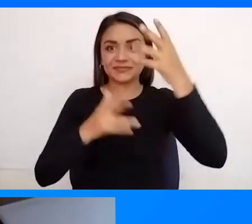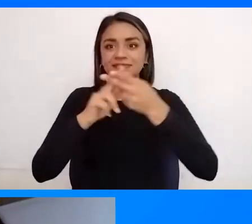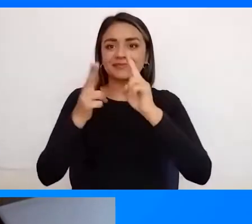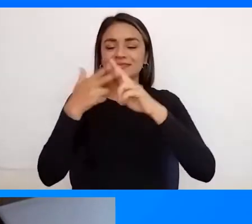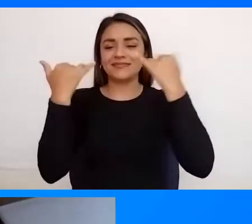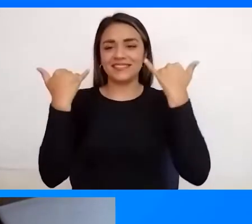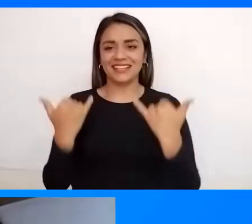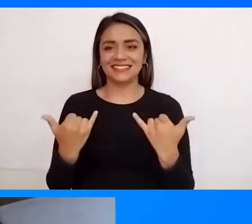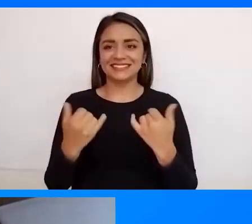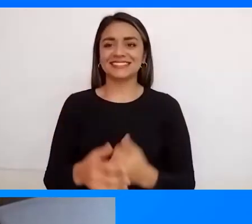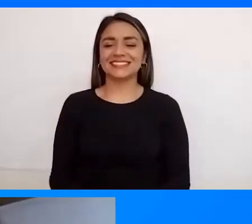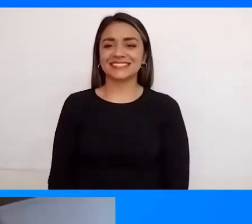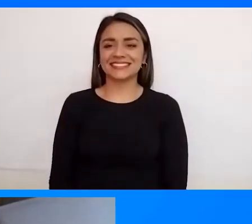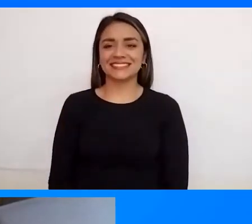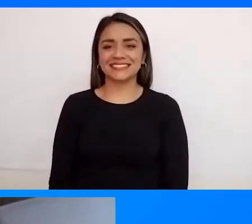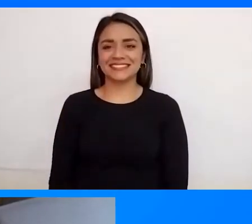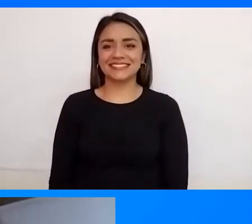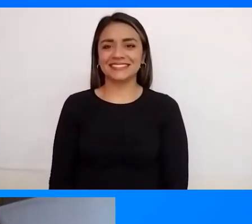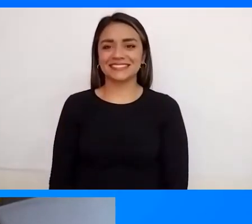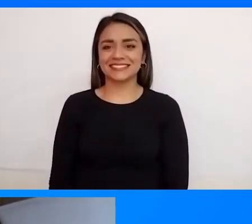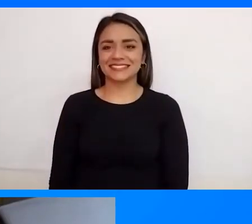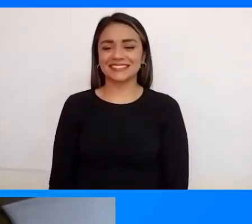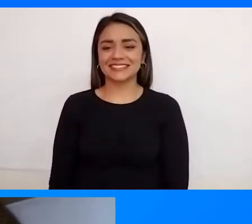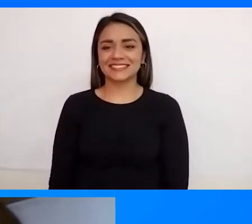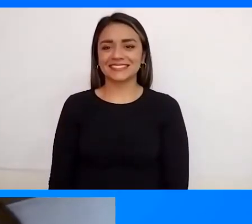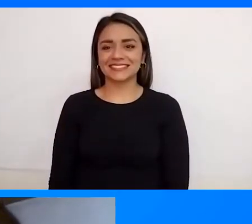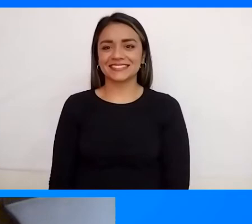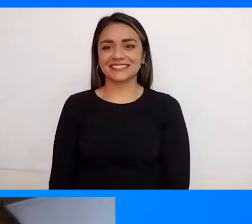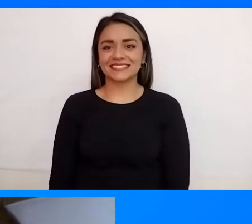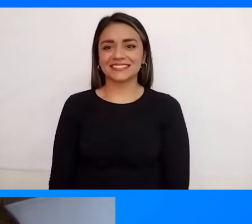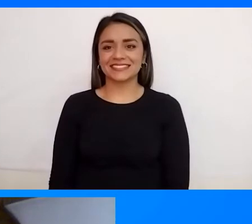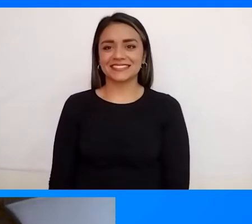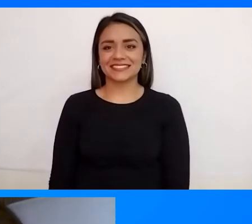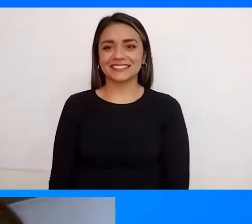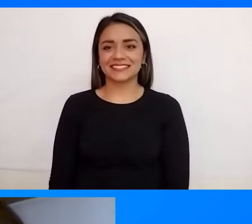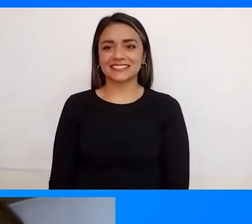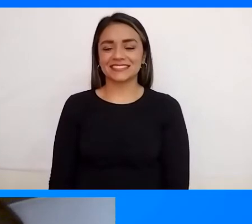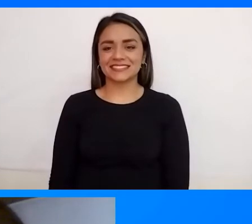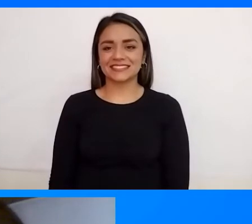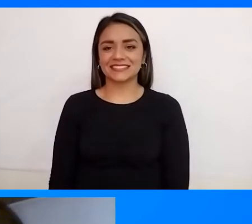de hoy? Yo no sé si ya con otros profes han hecho esto